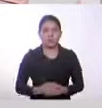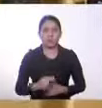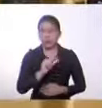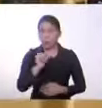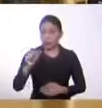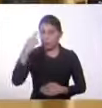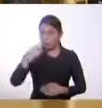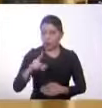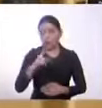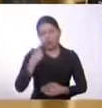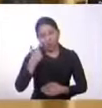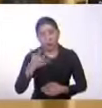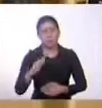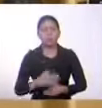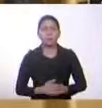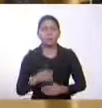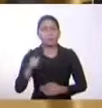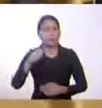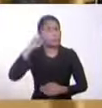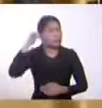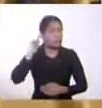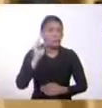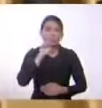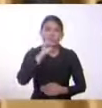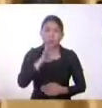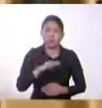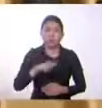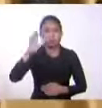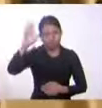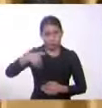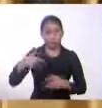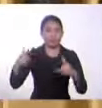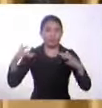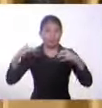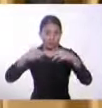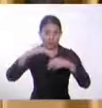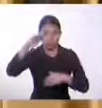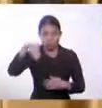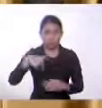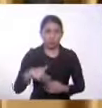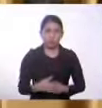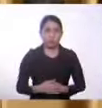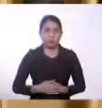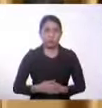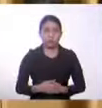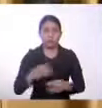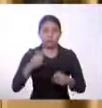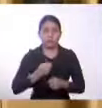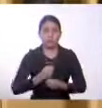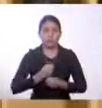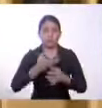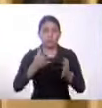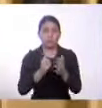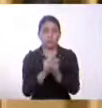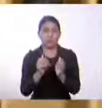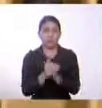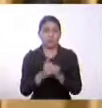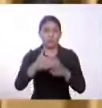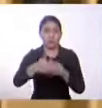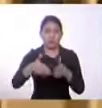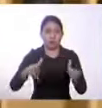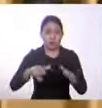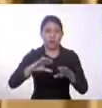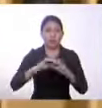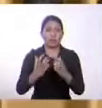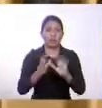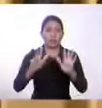cubrir su identidad, nos comentaba de que lo citaron a una reunión y en esa reunión tuvo que expresar lo que sucedía en su salón de clase en octavo grado. Y